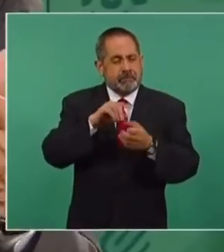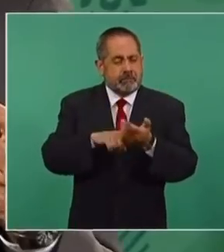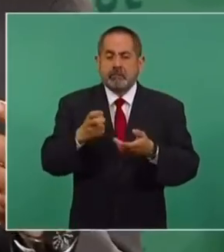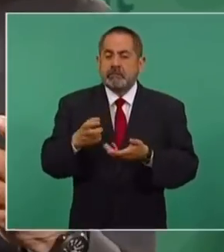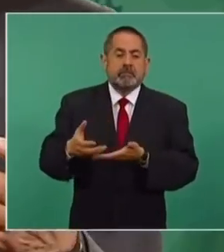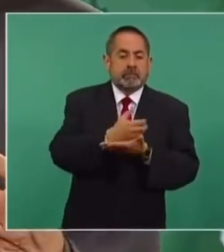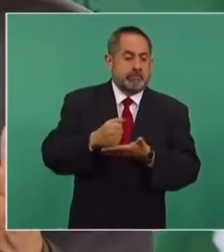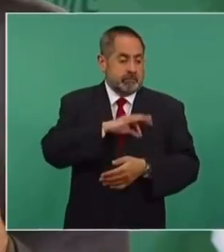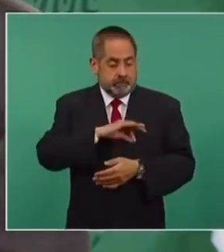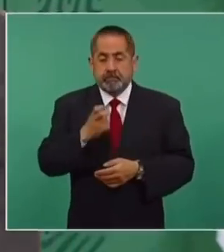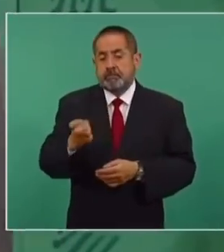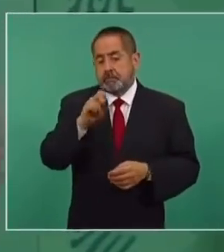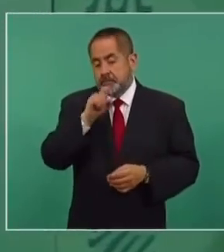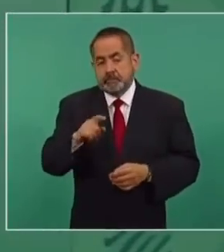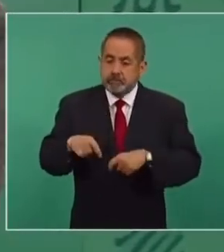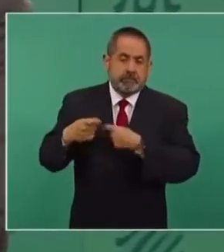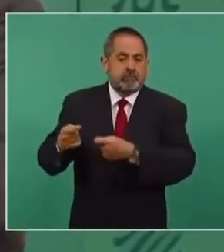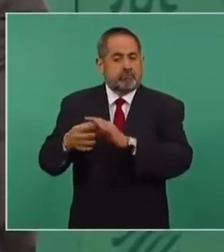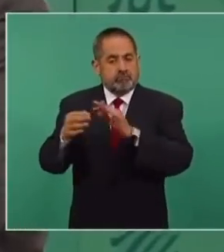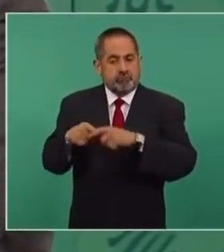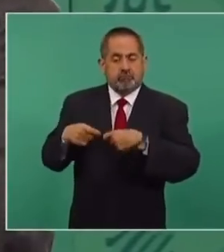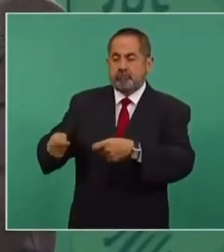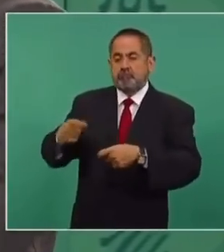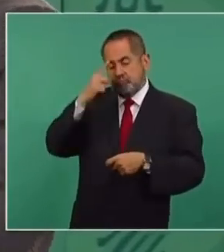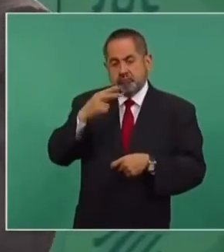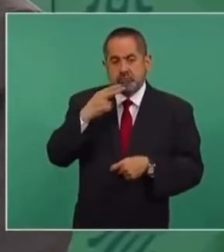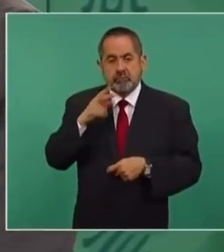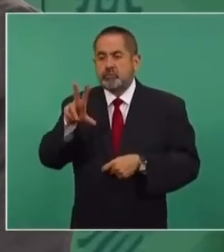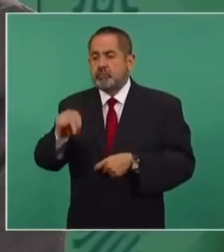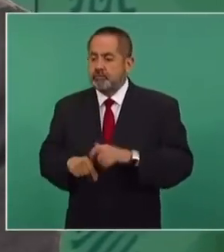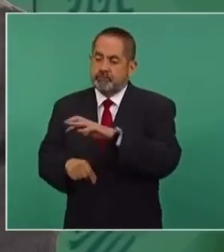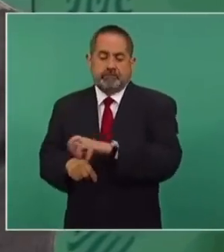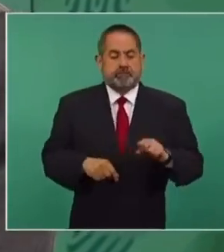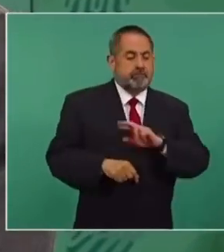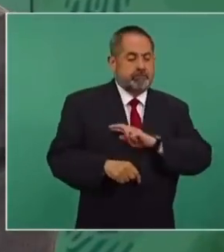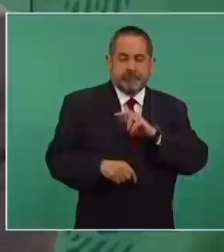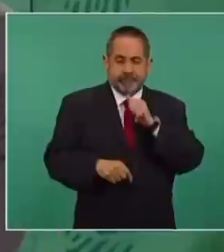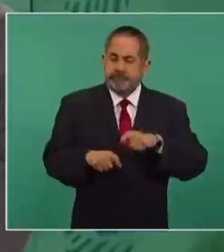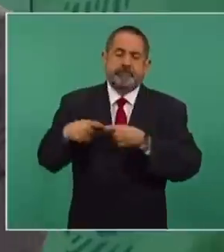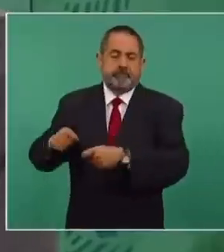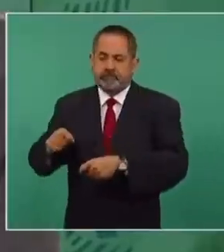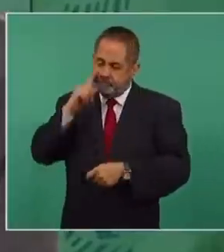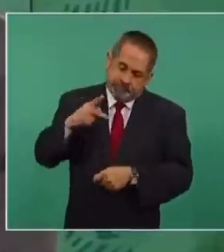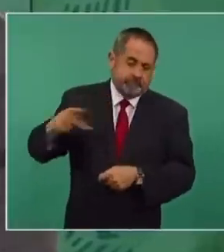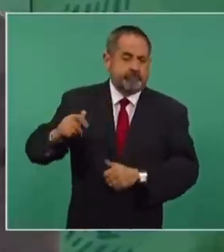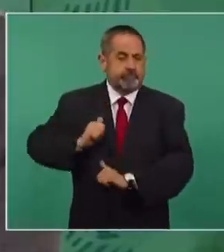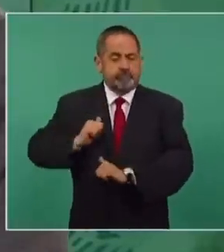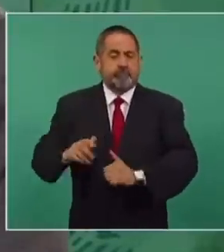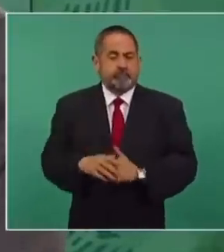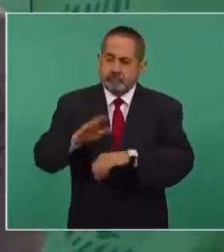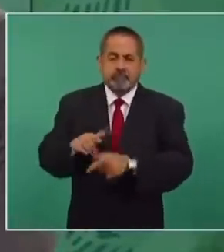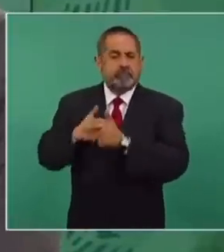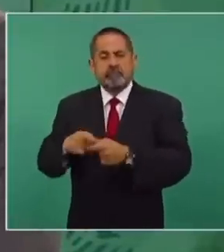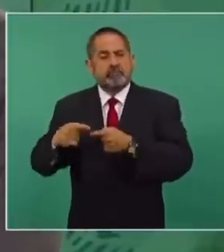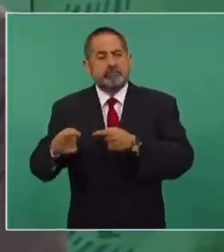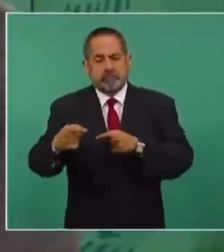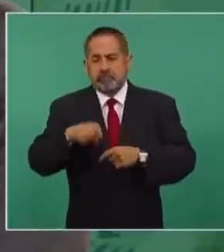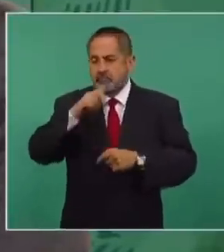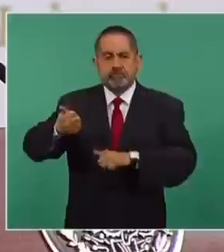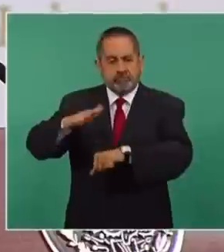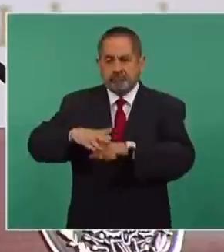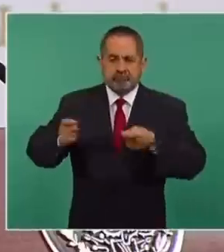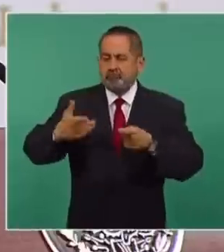Esto nos va a garantizar que no se privaticen estas obras. Nos garantiza también buena